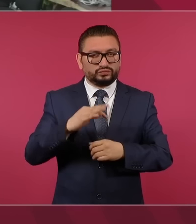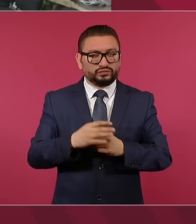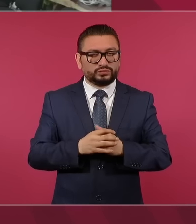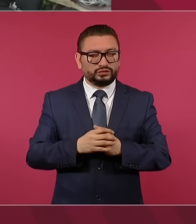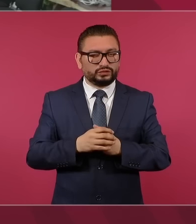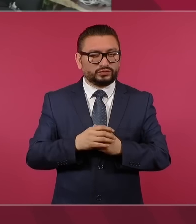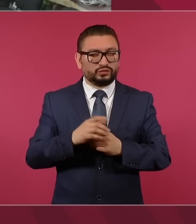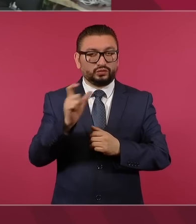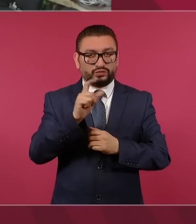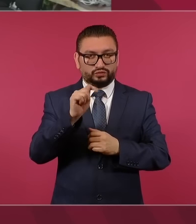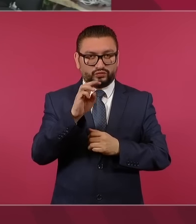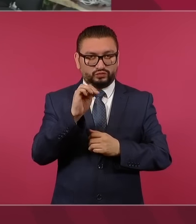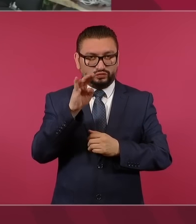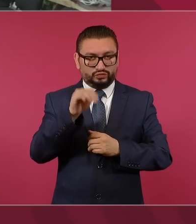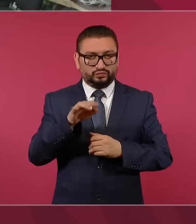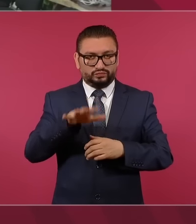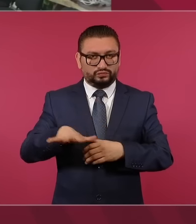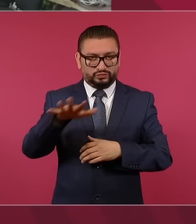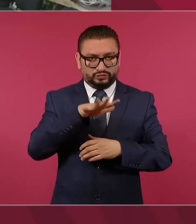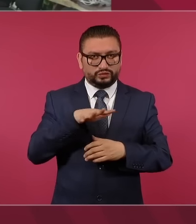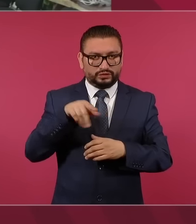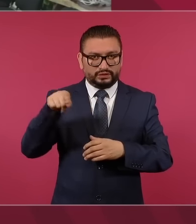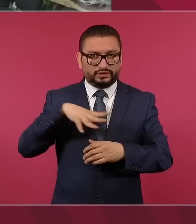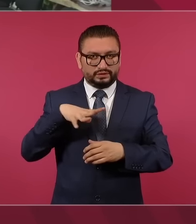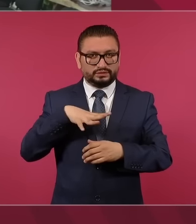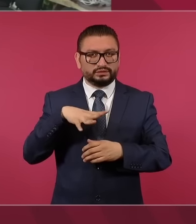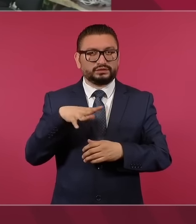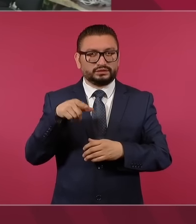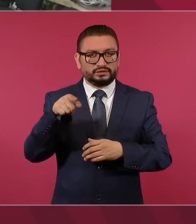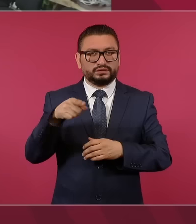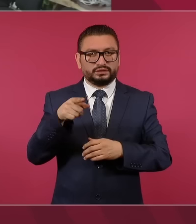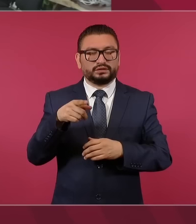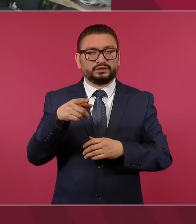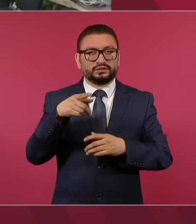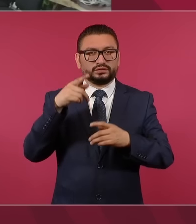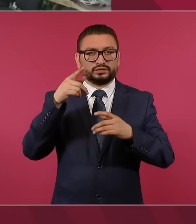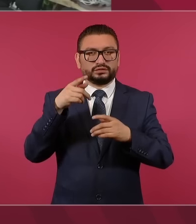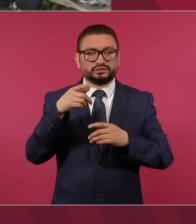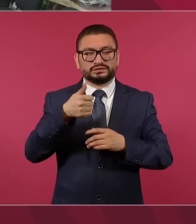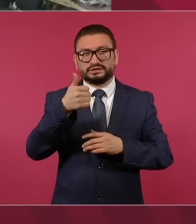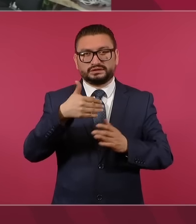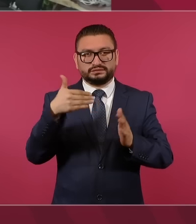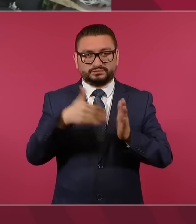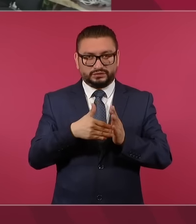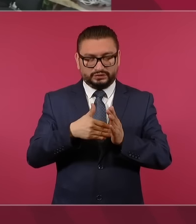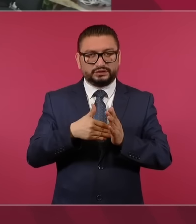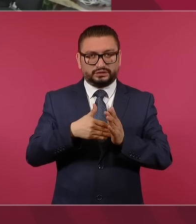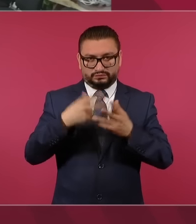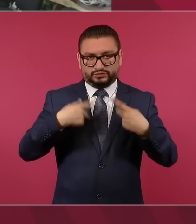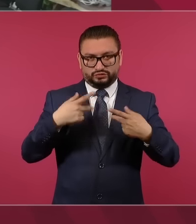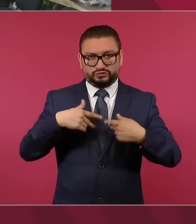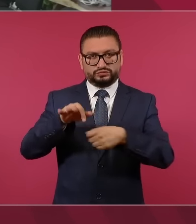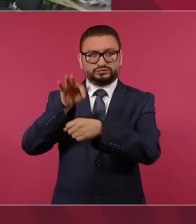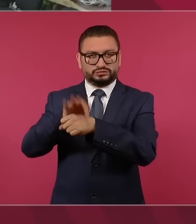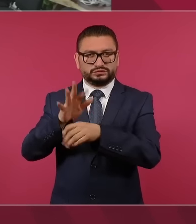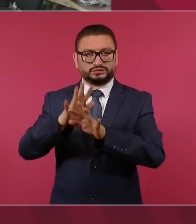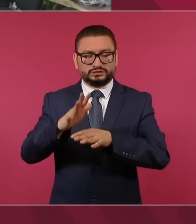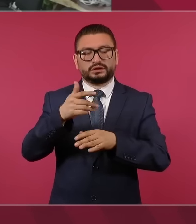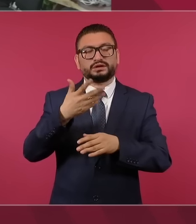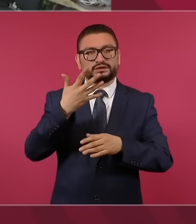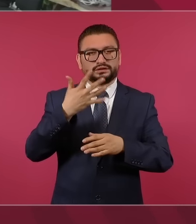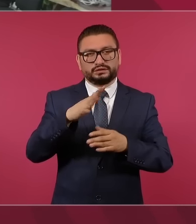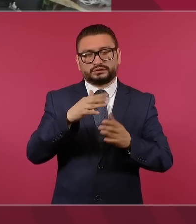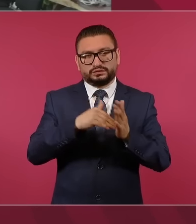En el caso de Tulum, donde teníamos albergados a 10,000 turistas, 6,000 están en refugios, están en perfectas